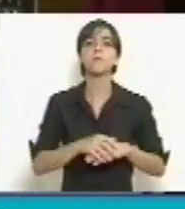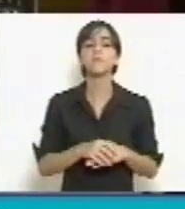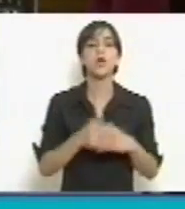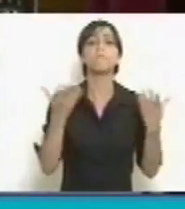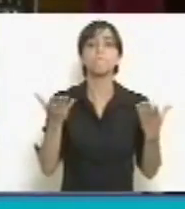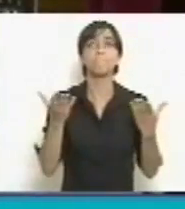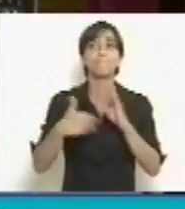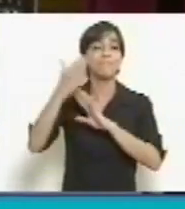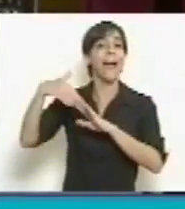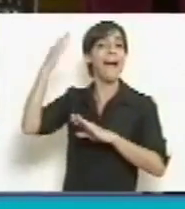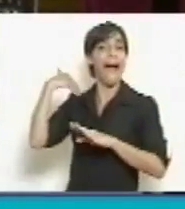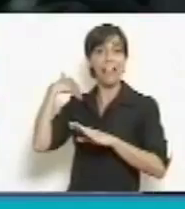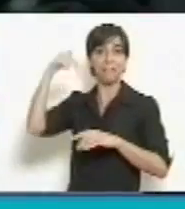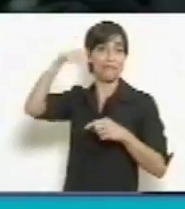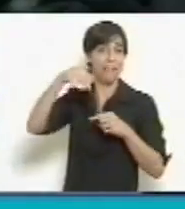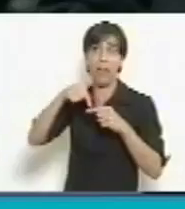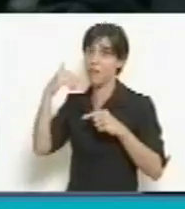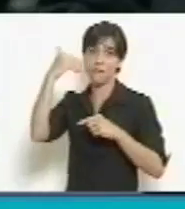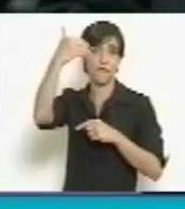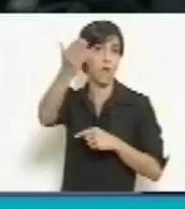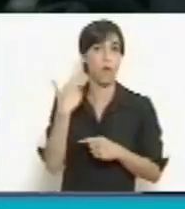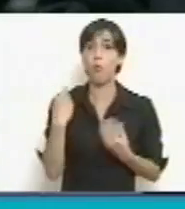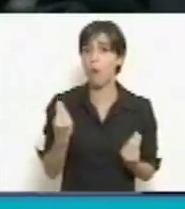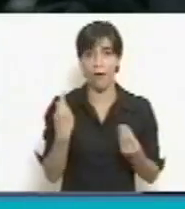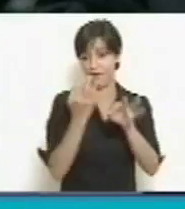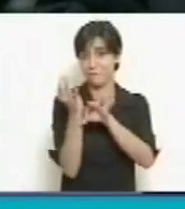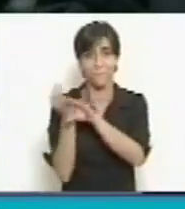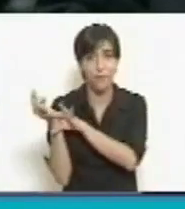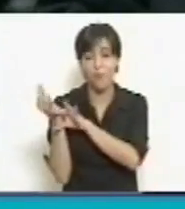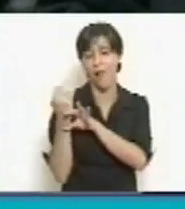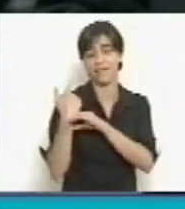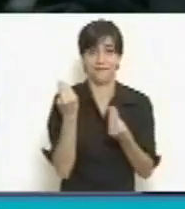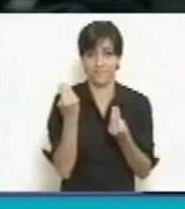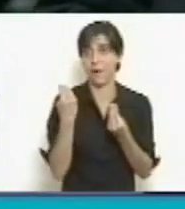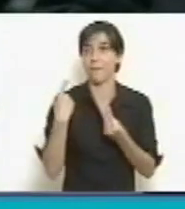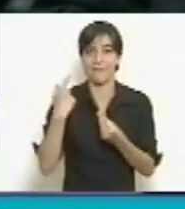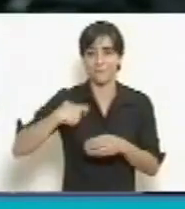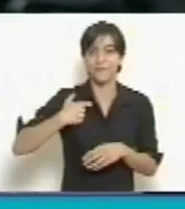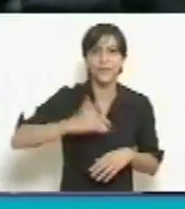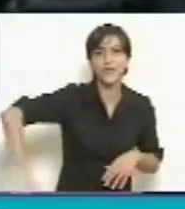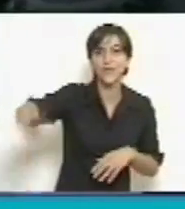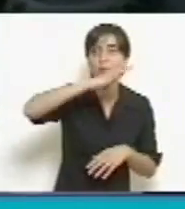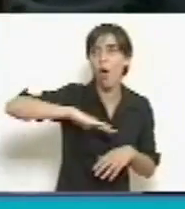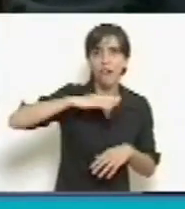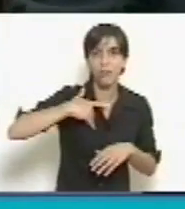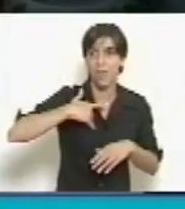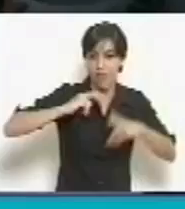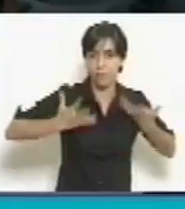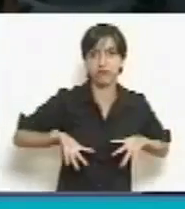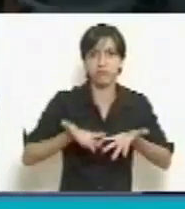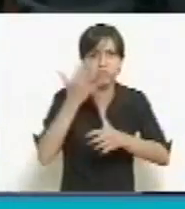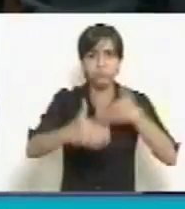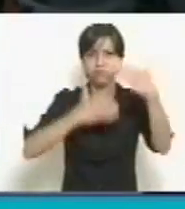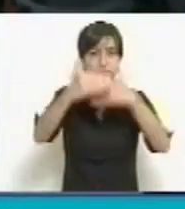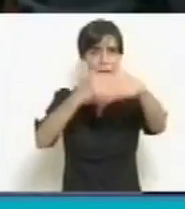fue y será un motor de la movilidad social. Lo concebimos